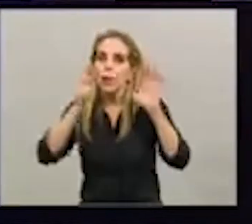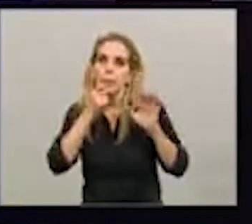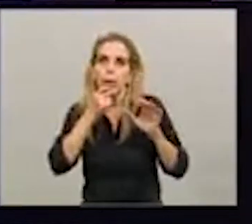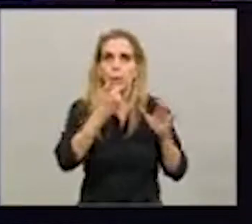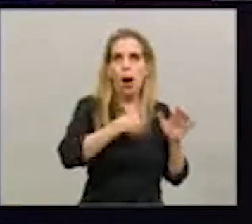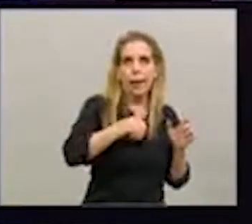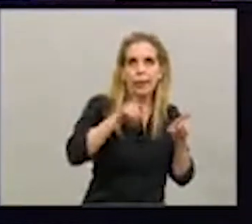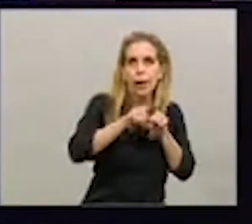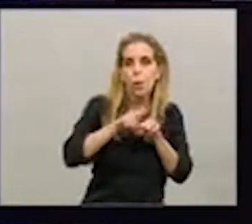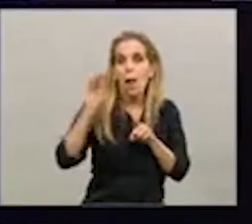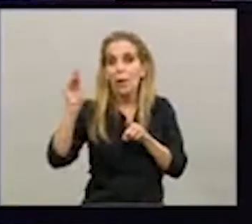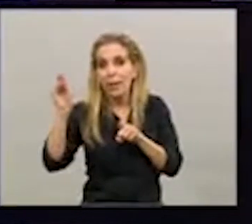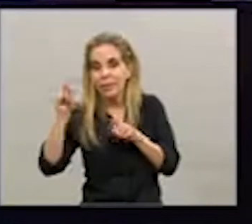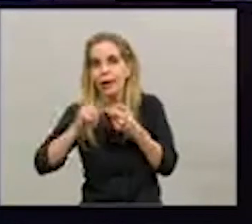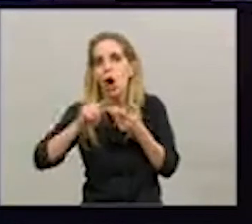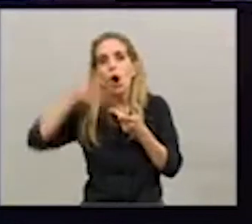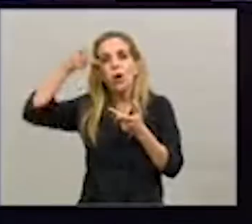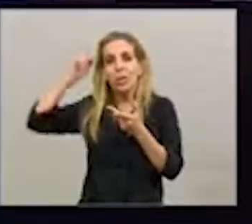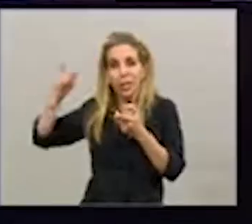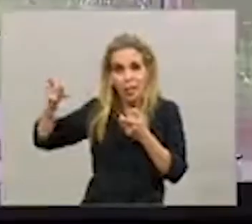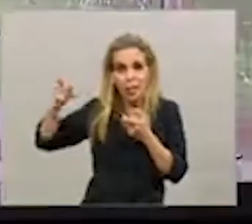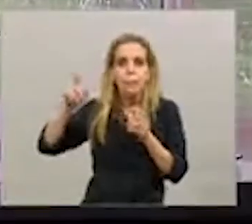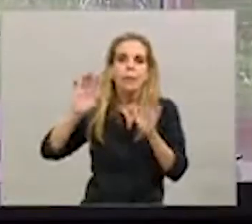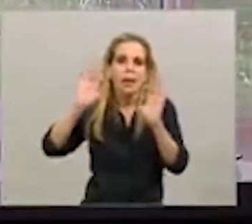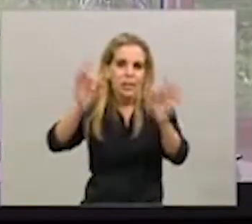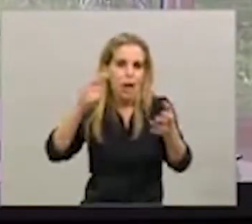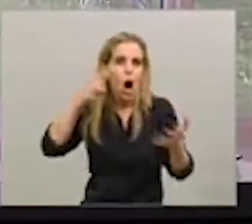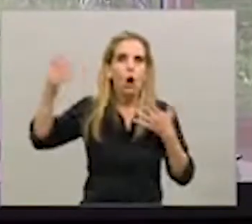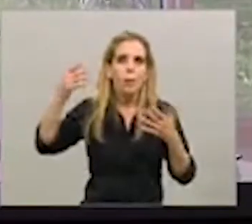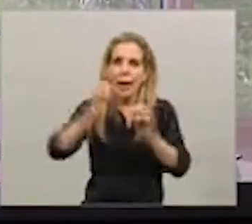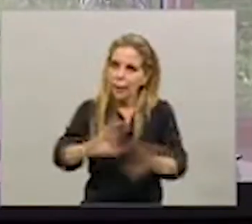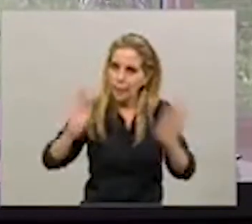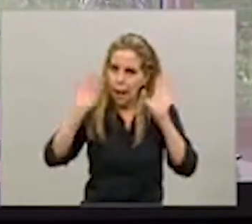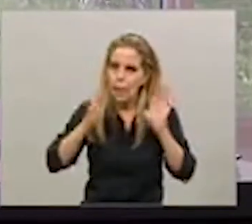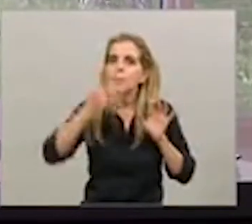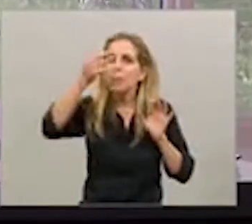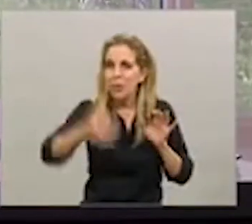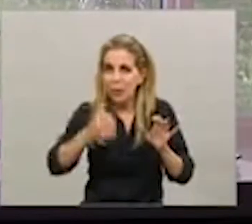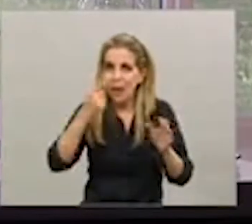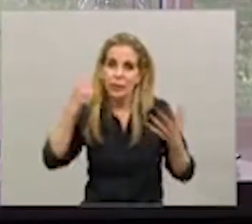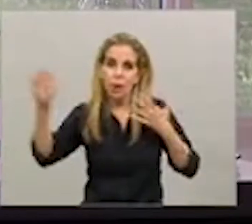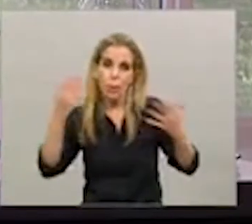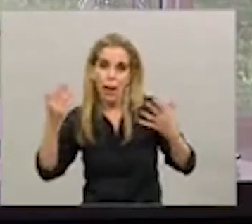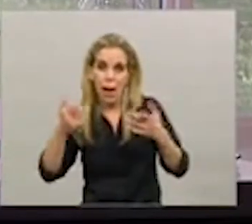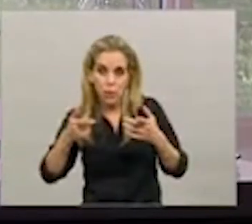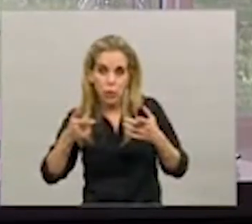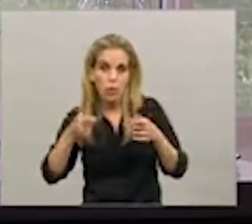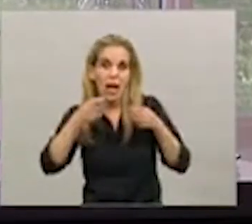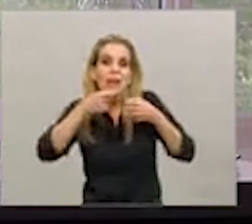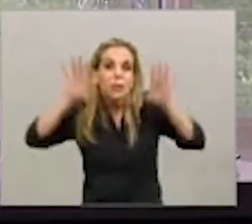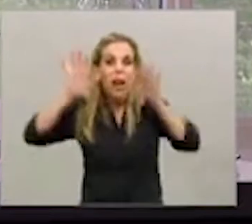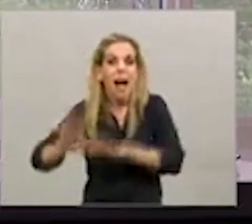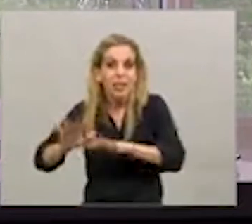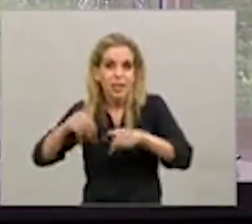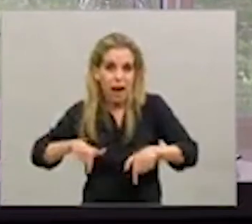o que Chile, aunque las comparaciones sean odiosas, que hay que decir es que tendríamos entre 250.000